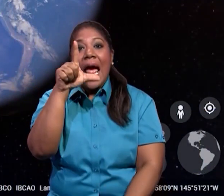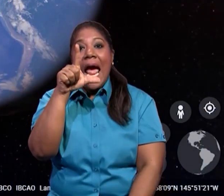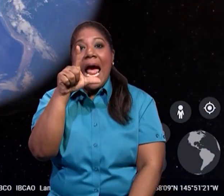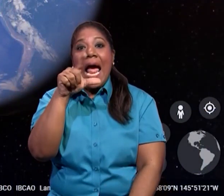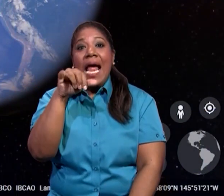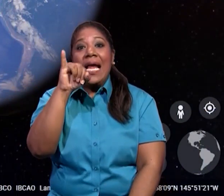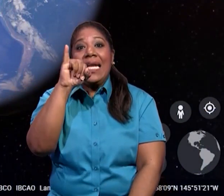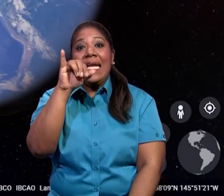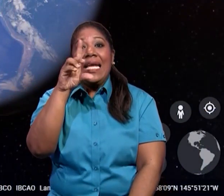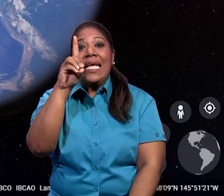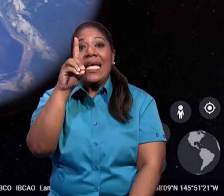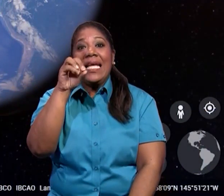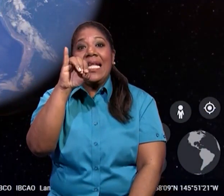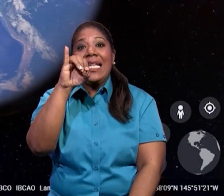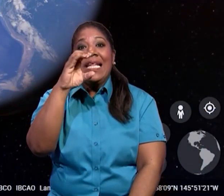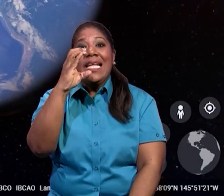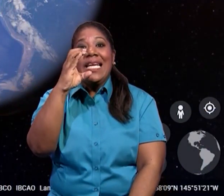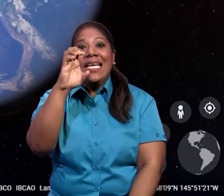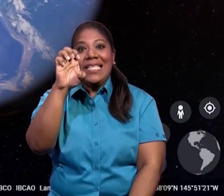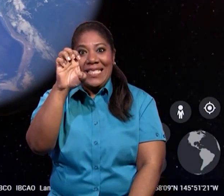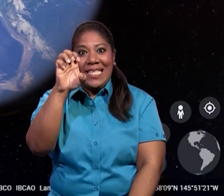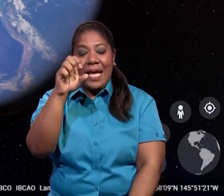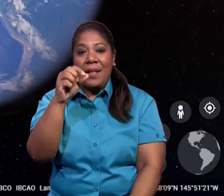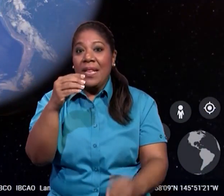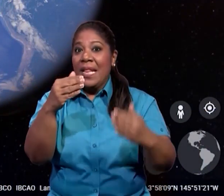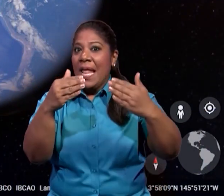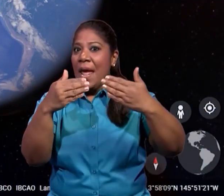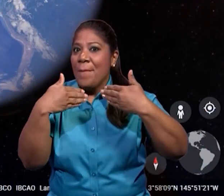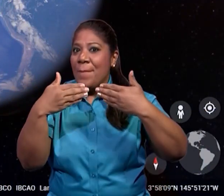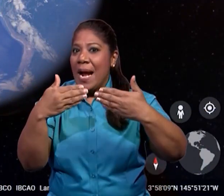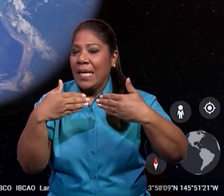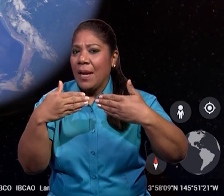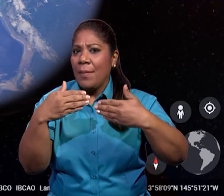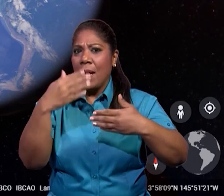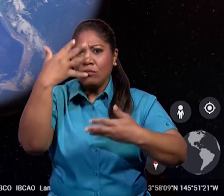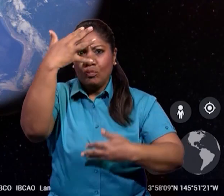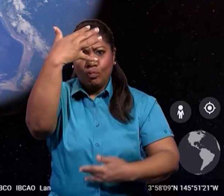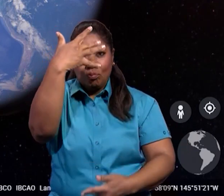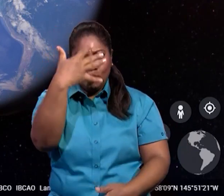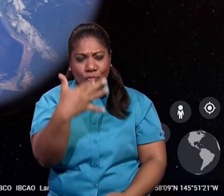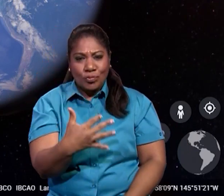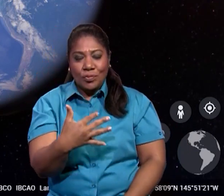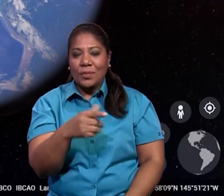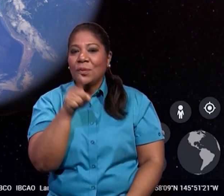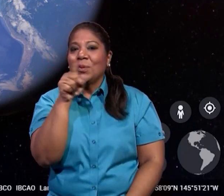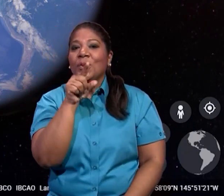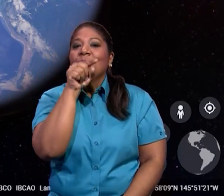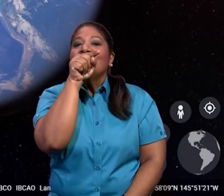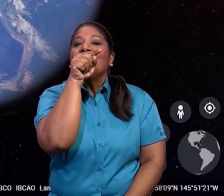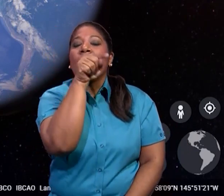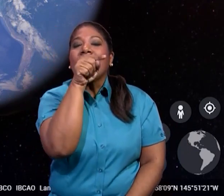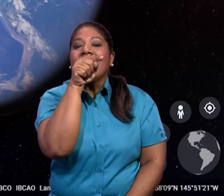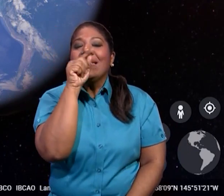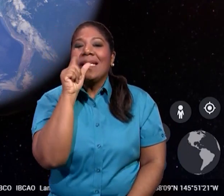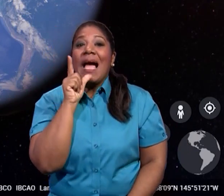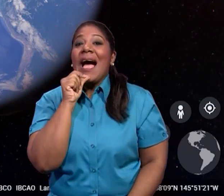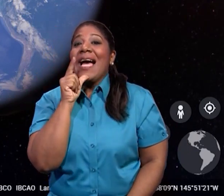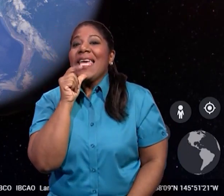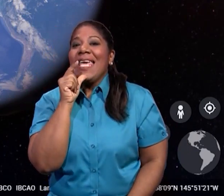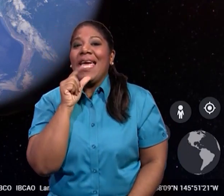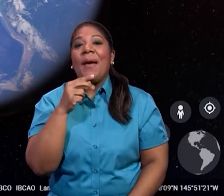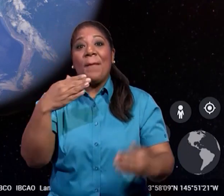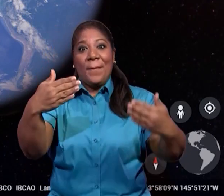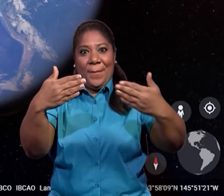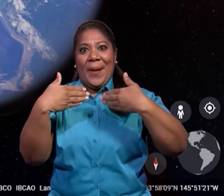A ver, Lídice. Muy bien. Te van a aparecer varios Lídice, pero tú le vas a dar clic donde